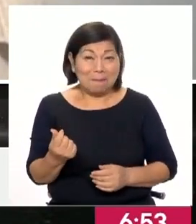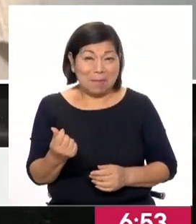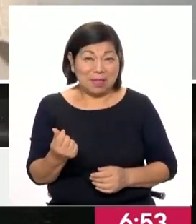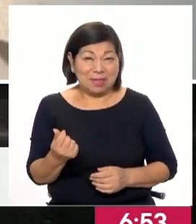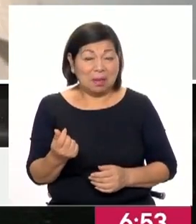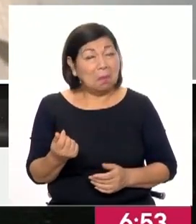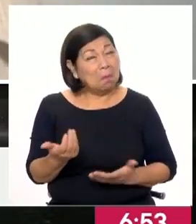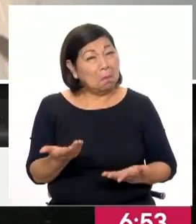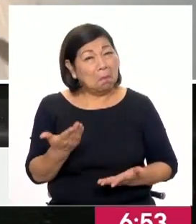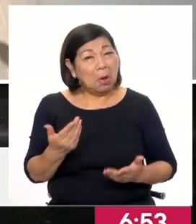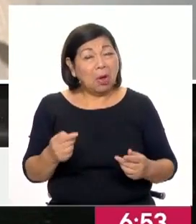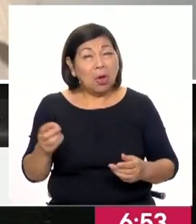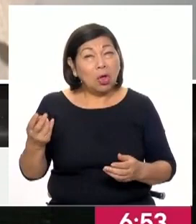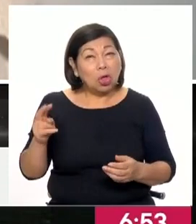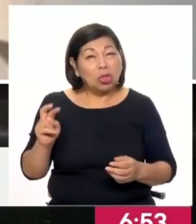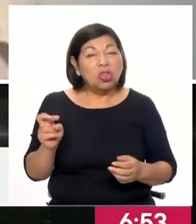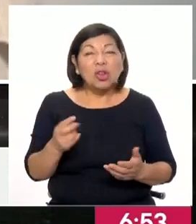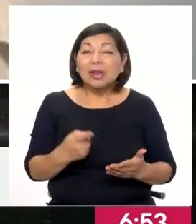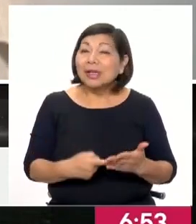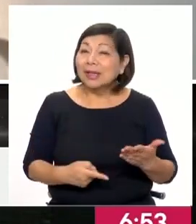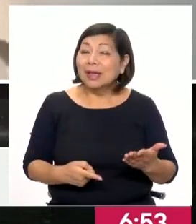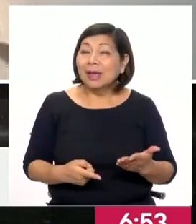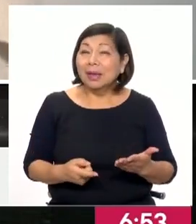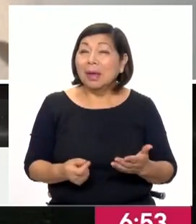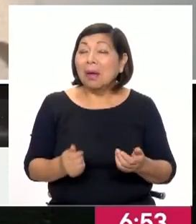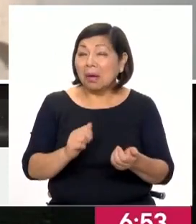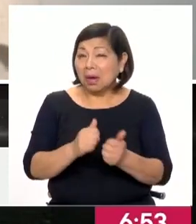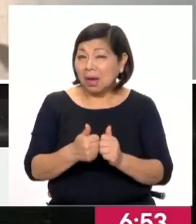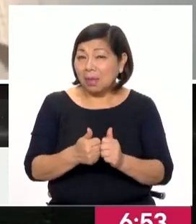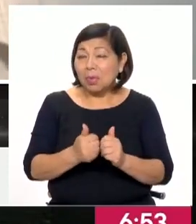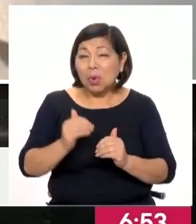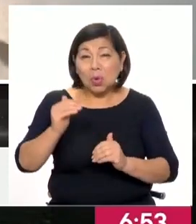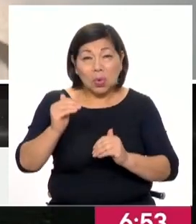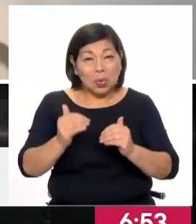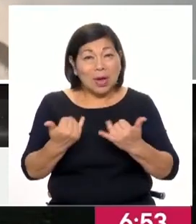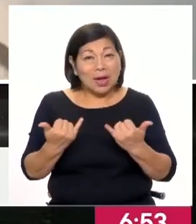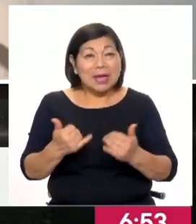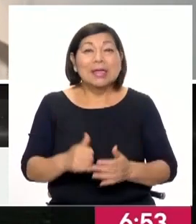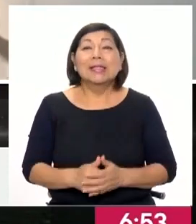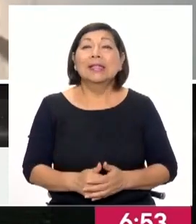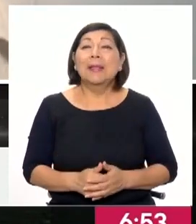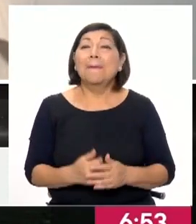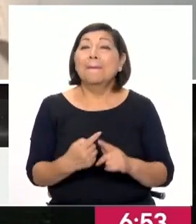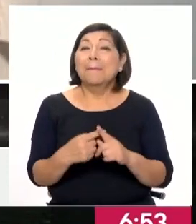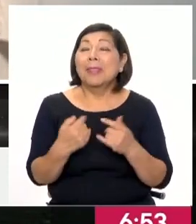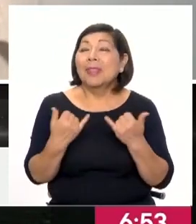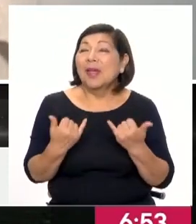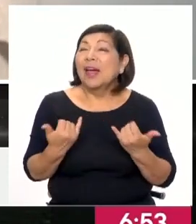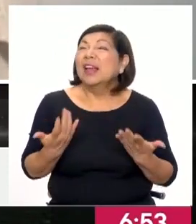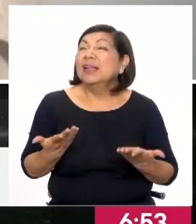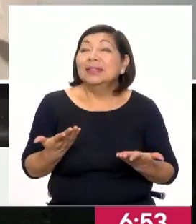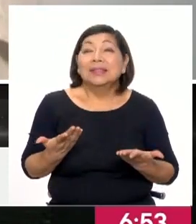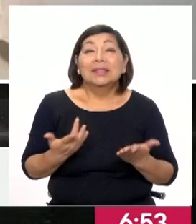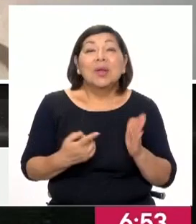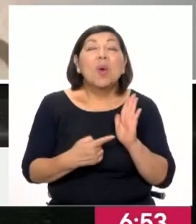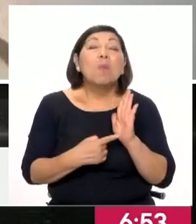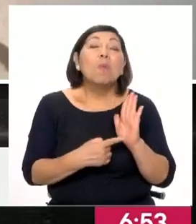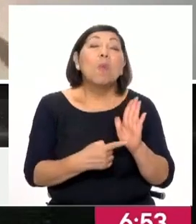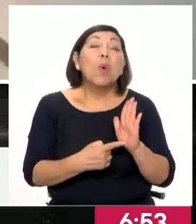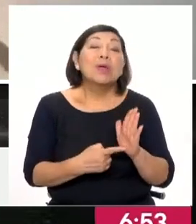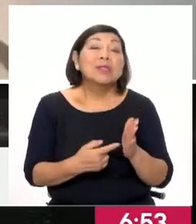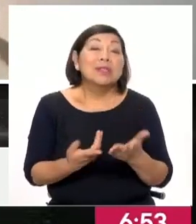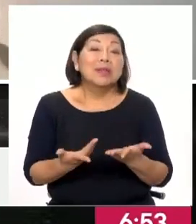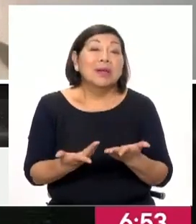depreciaban frente al dólar. ¿Qué quiere decir eso? Que sus tipos de cambios subían, como pasó acá también, ¿no? Entonces, eso reflejaba una